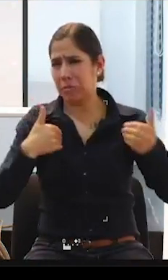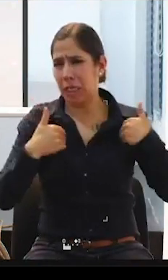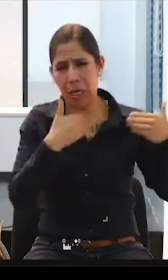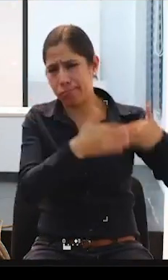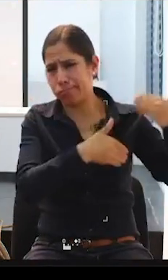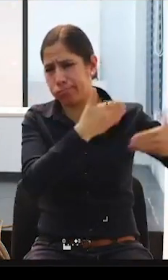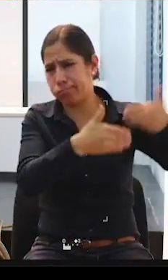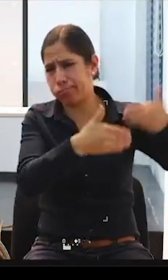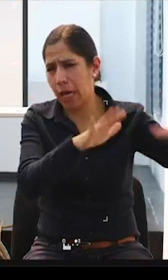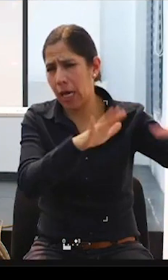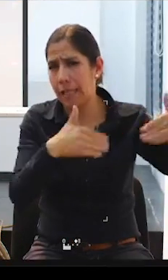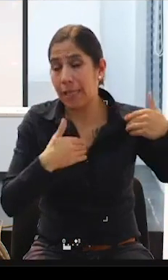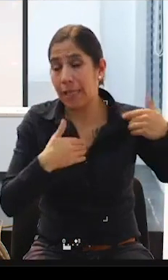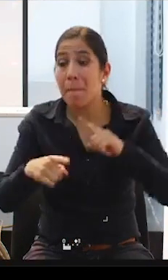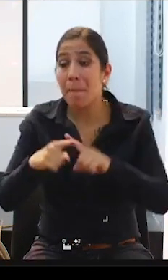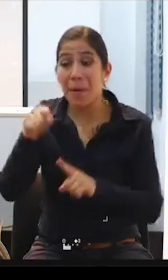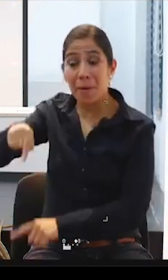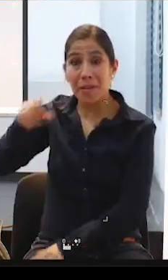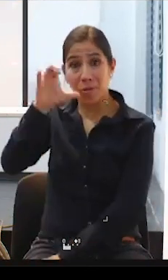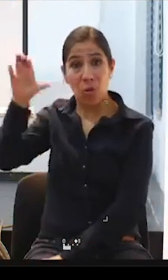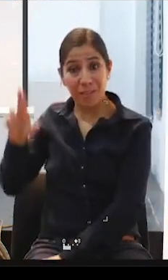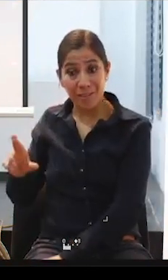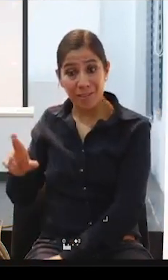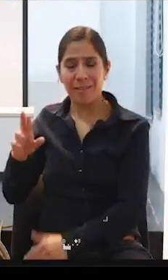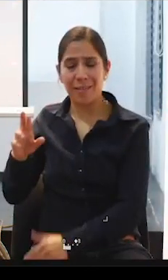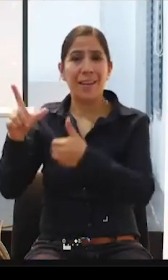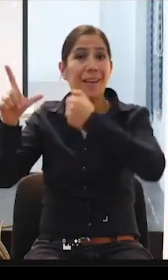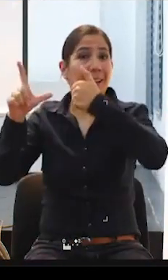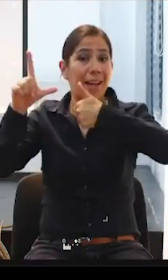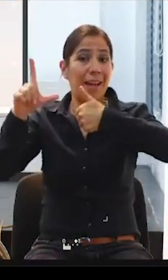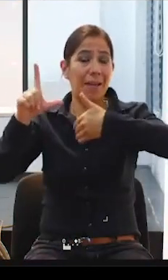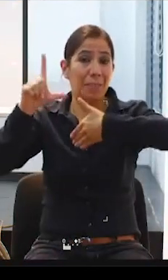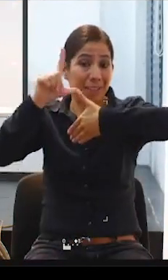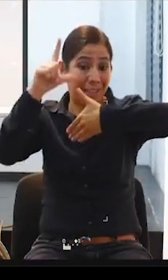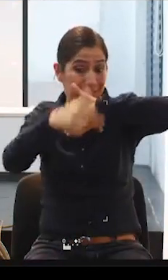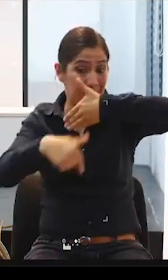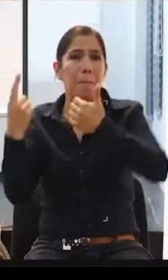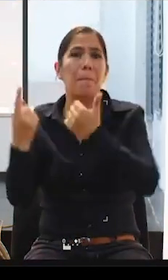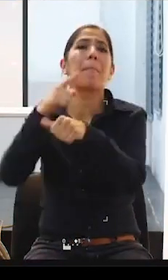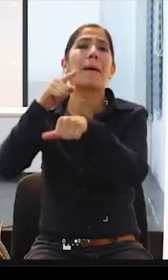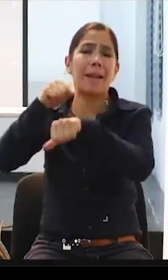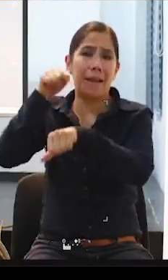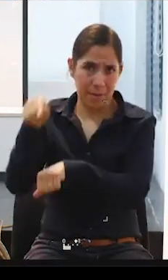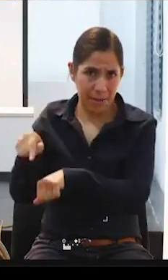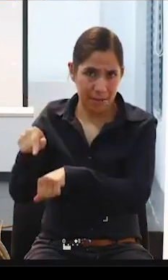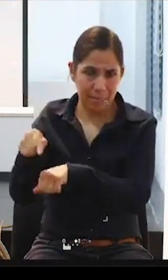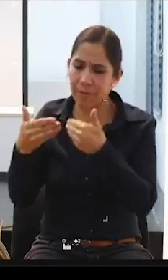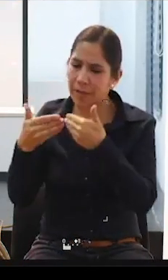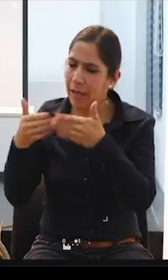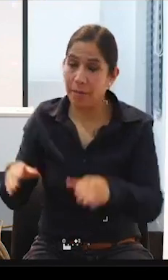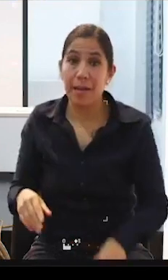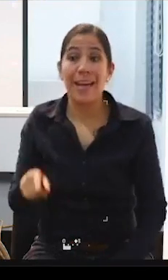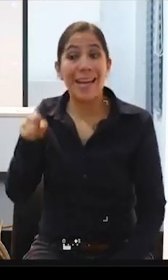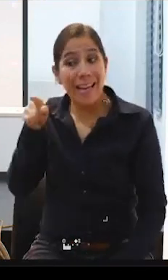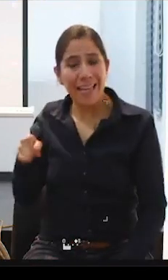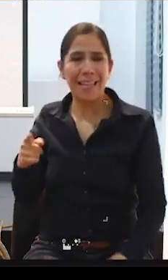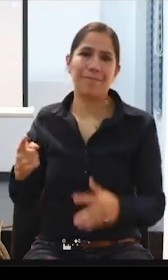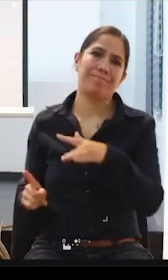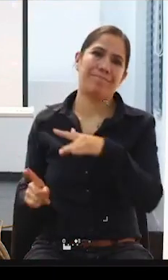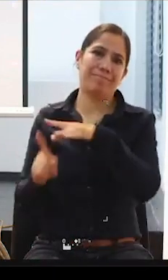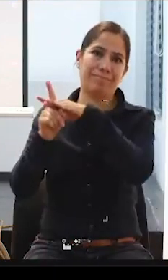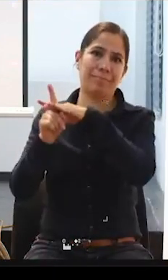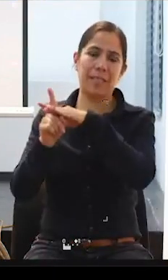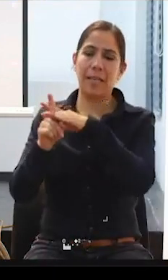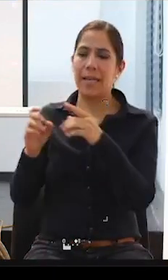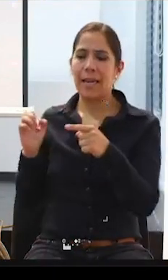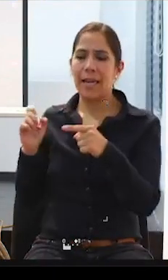embargo, Latinoamérica era la primera vez. Y fue así como diferentes expecarios, comenzamos a viajar a Japón. En el caso de mi persona,